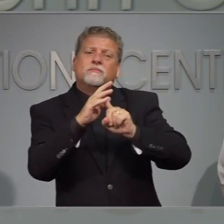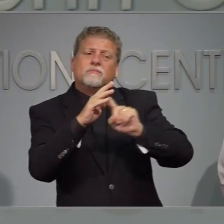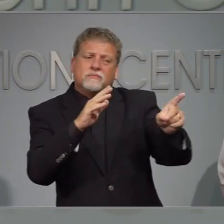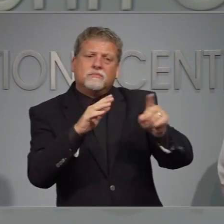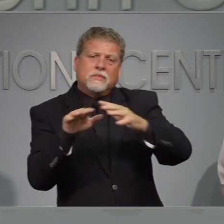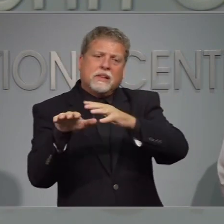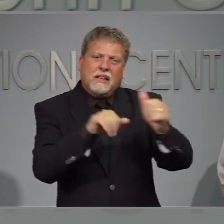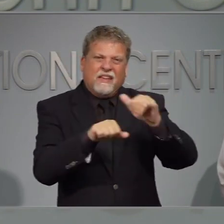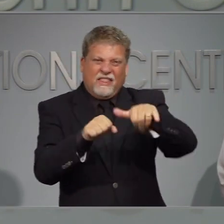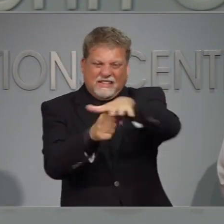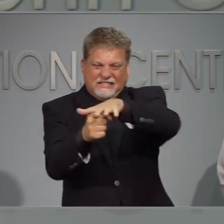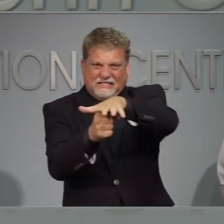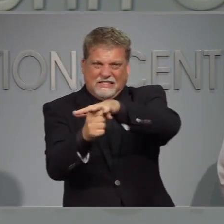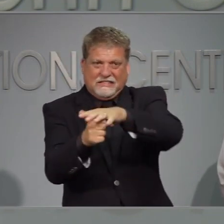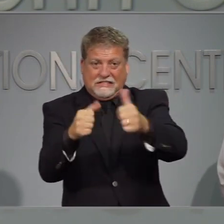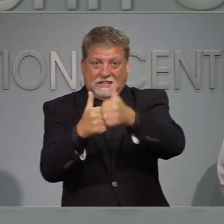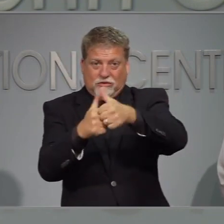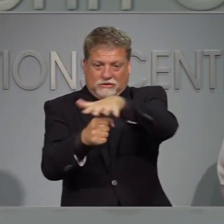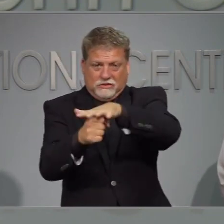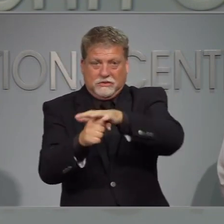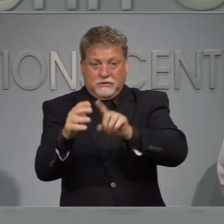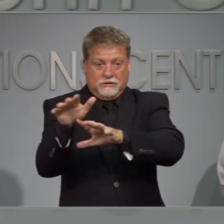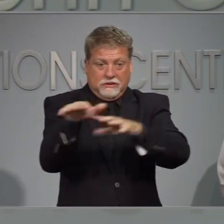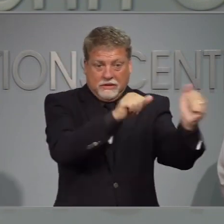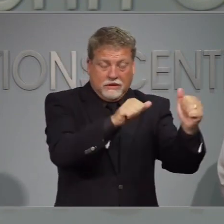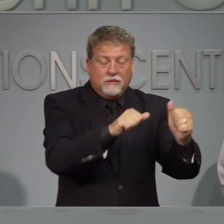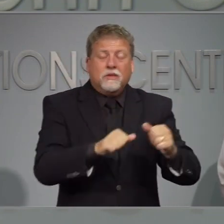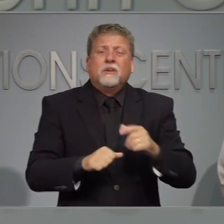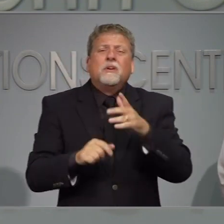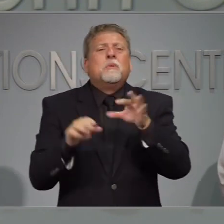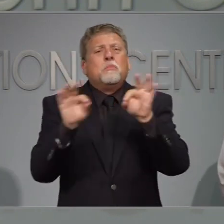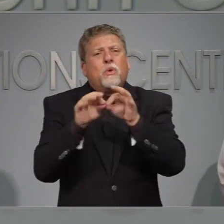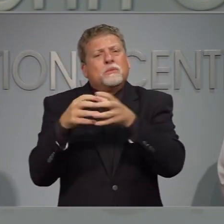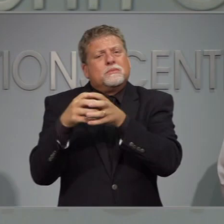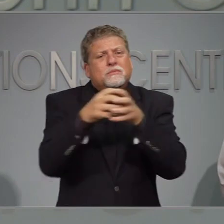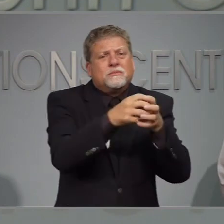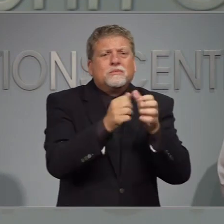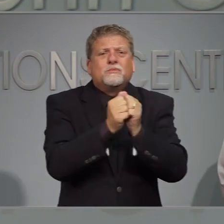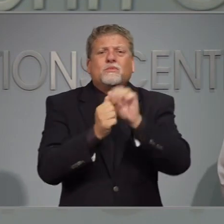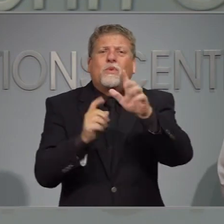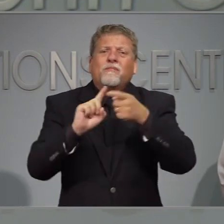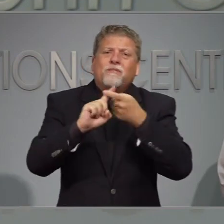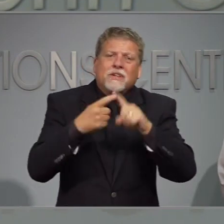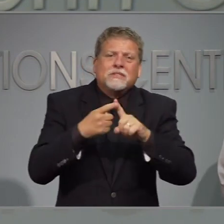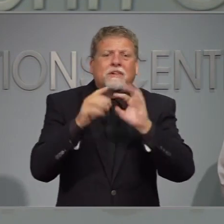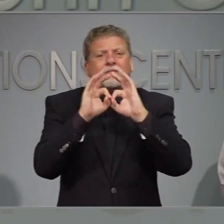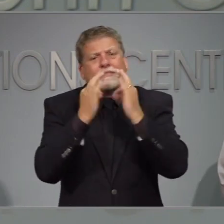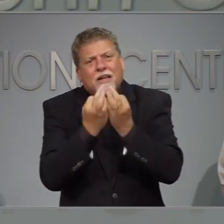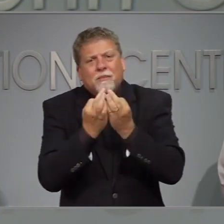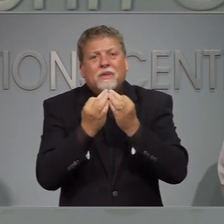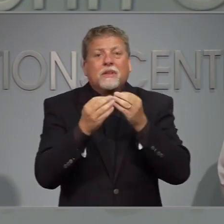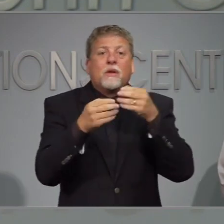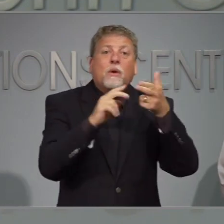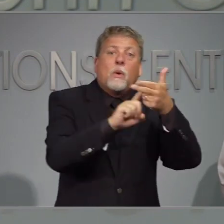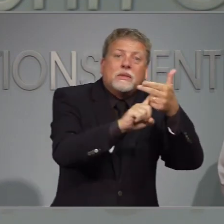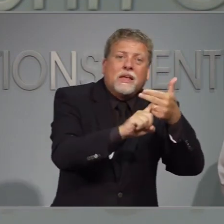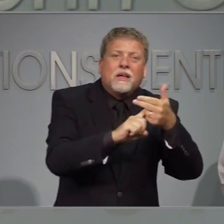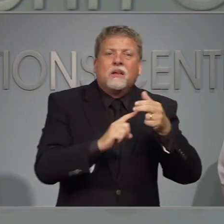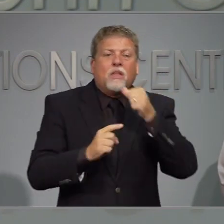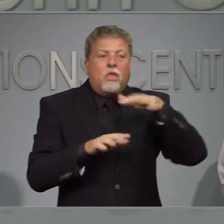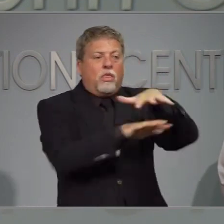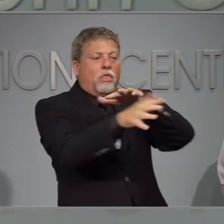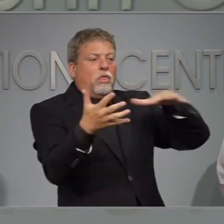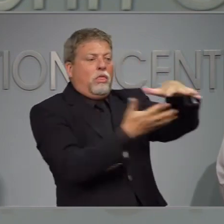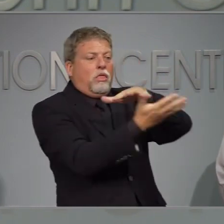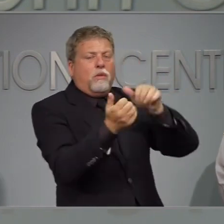zona cercana y debido a la pandemia, quédese con familia o en uno, amigos o en un